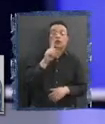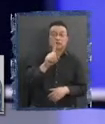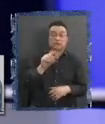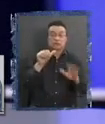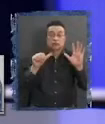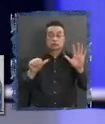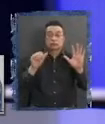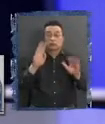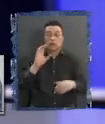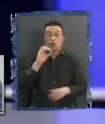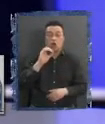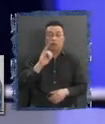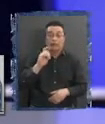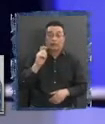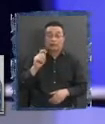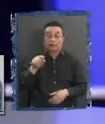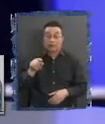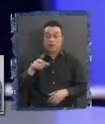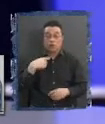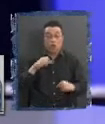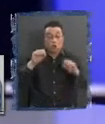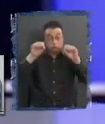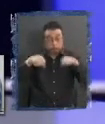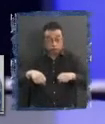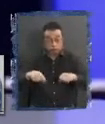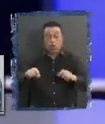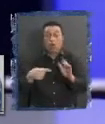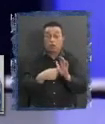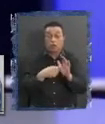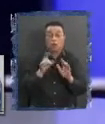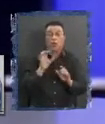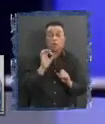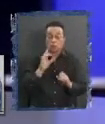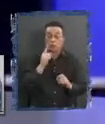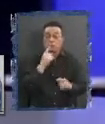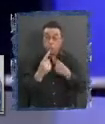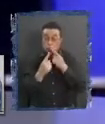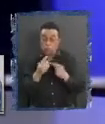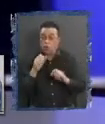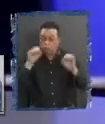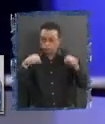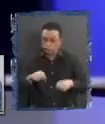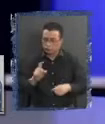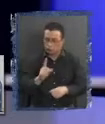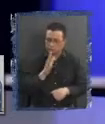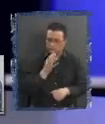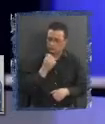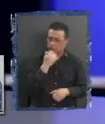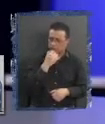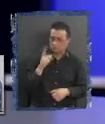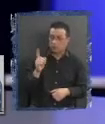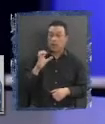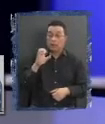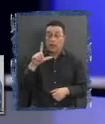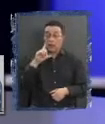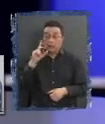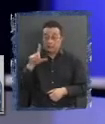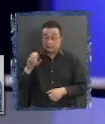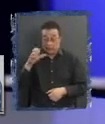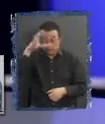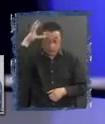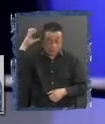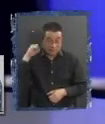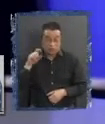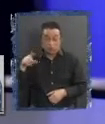169 del OIT. El consentimiento. Yo entiendo que está solo la consulta, no el consentimiento. Pero independiente de eso, Elisa no acaba de decir que lo que se